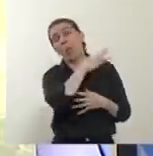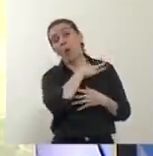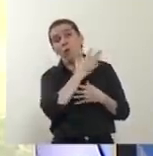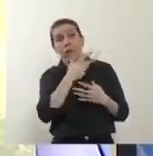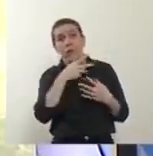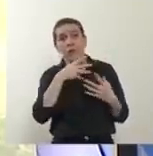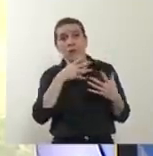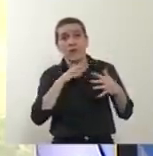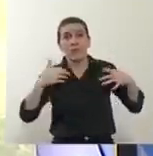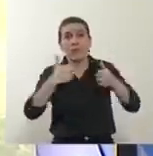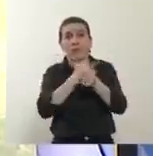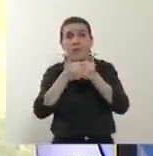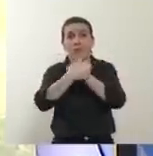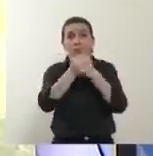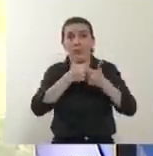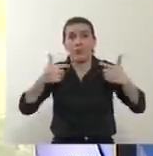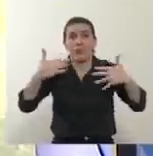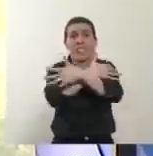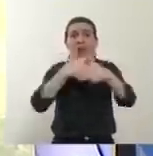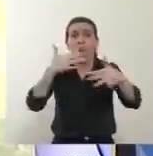la circulación nuestra.